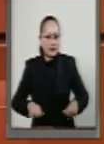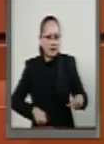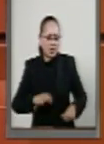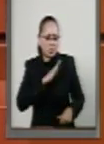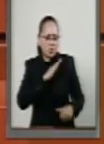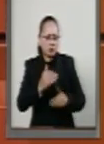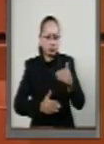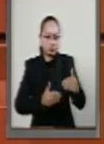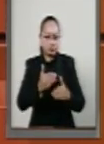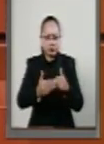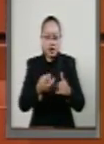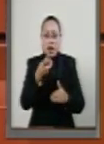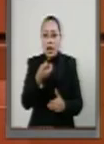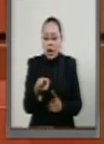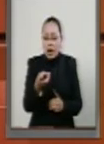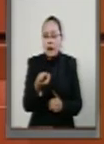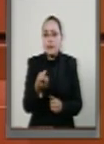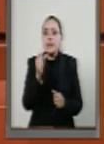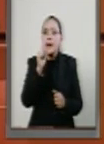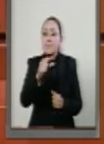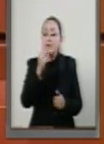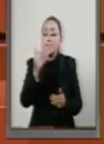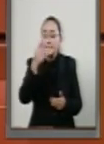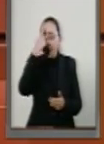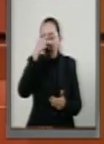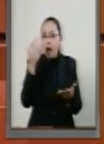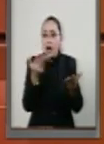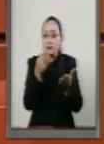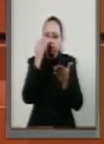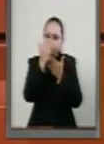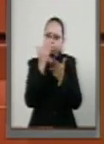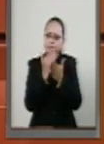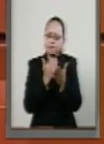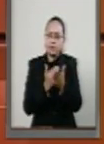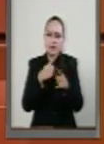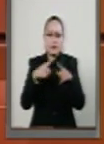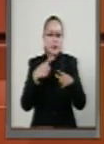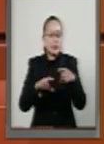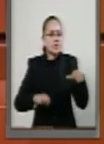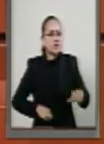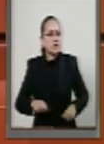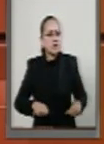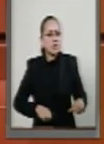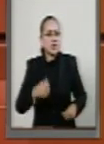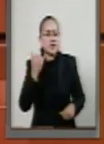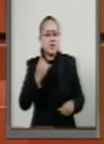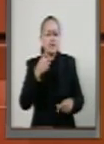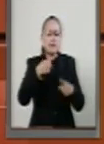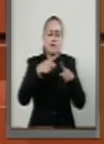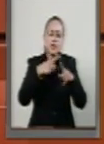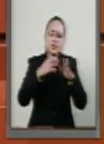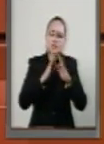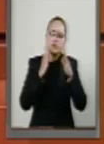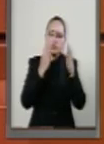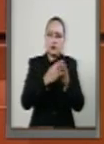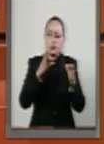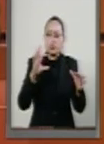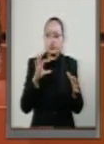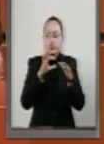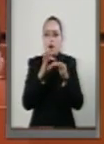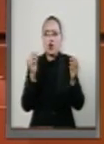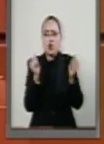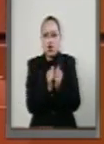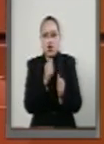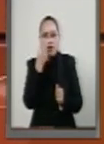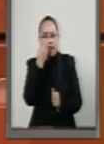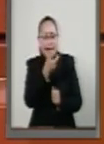pesqueras y acuícolas, y en la implementación y ejecución de acciones y medidas relacionadas con dichos